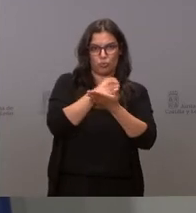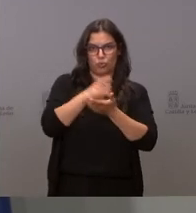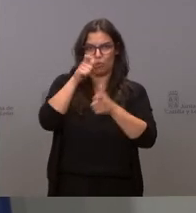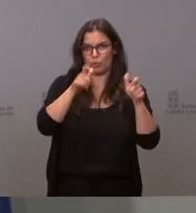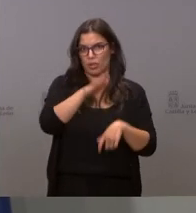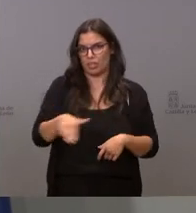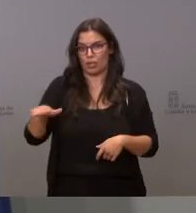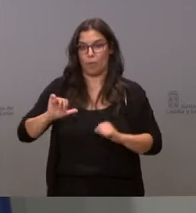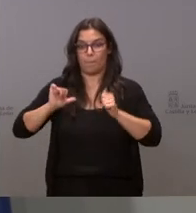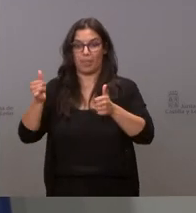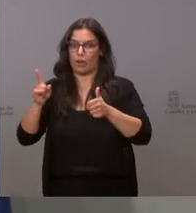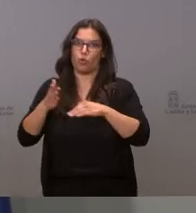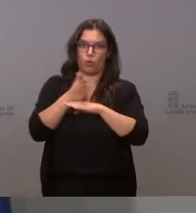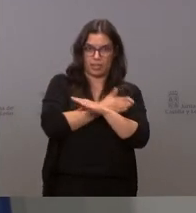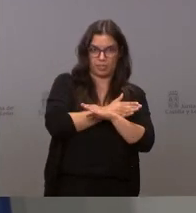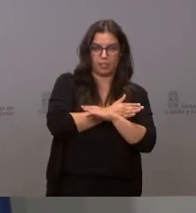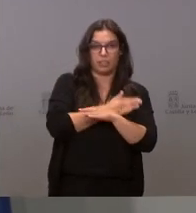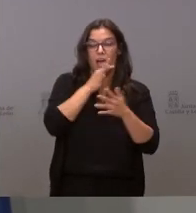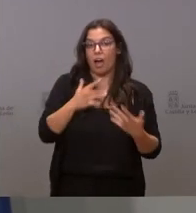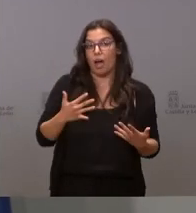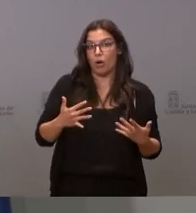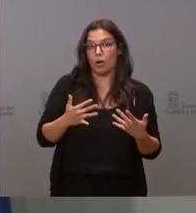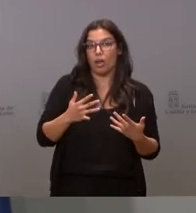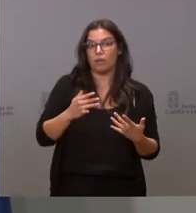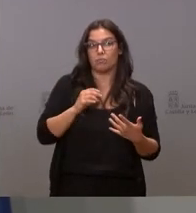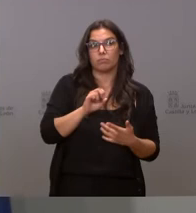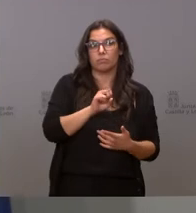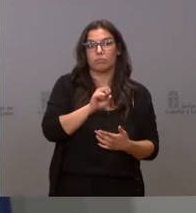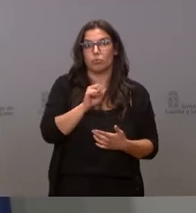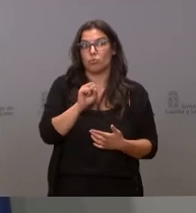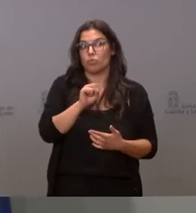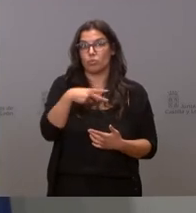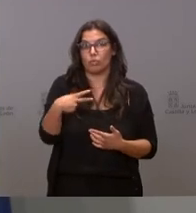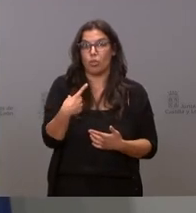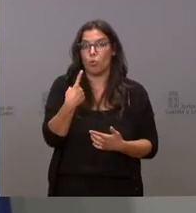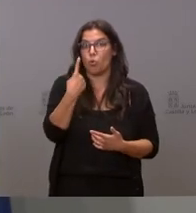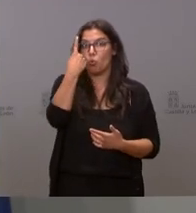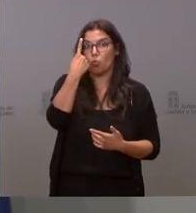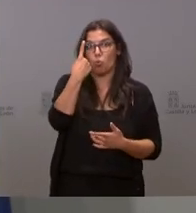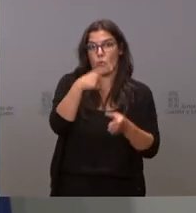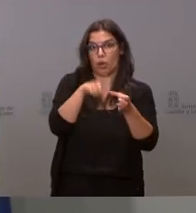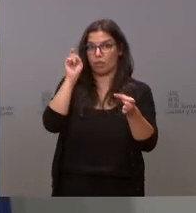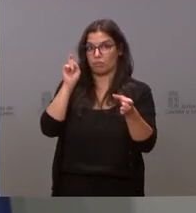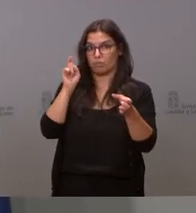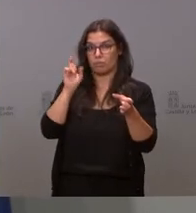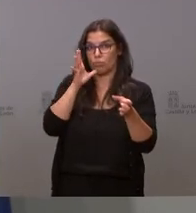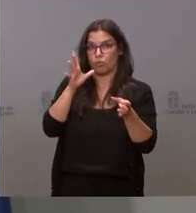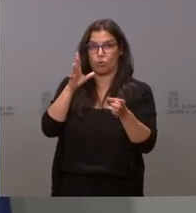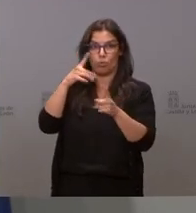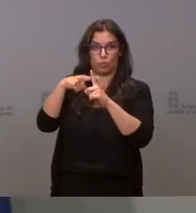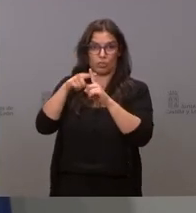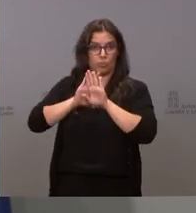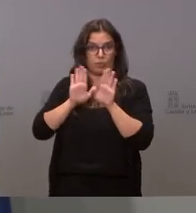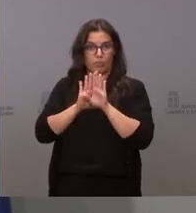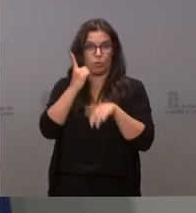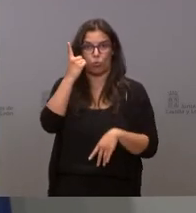chiquillos antes de empezar el campamento en este momento solamente una persona ha tenido que ser retirada de un campamento por esta razón